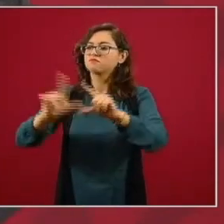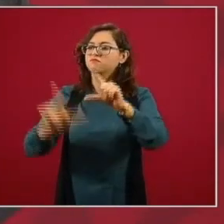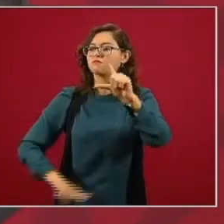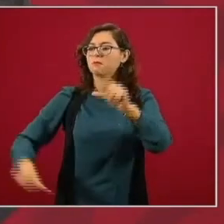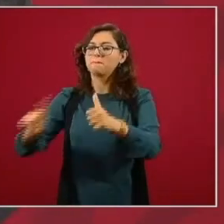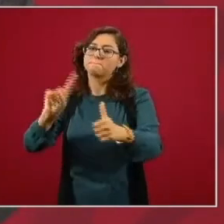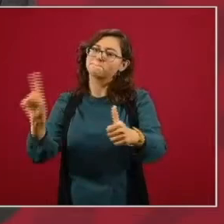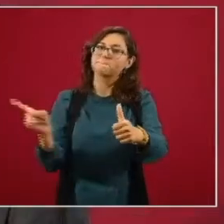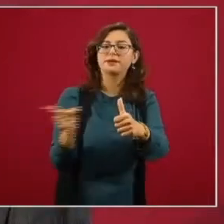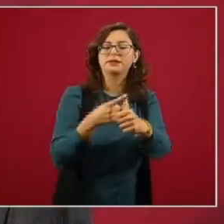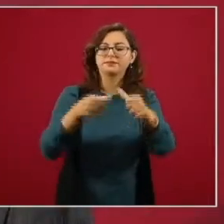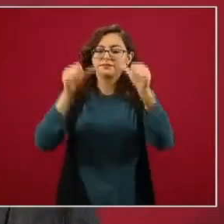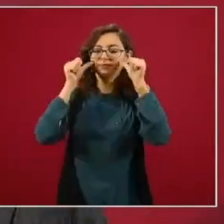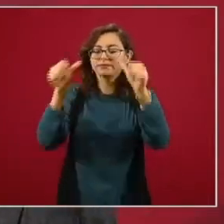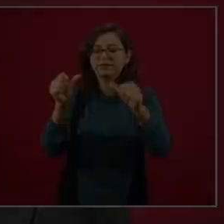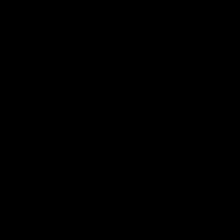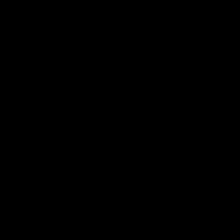y eso es lo que debemos de hacer